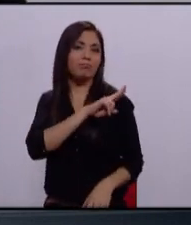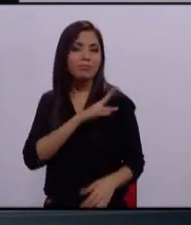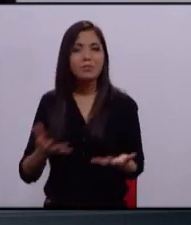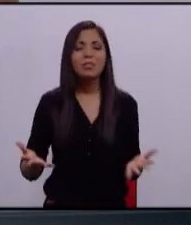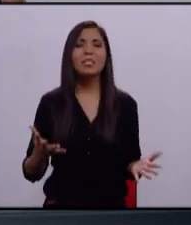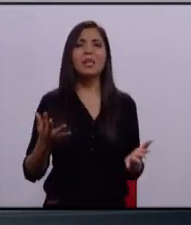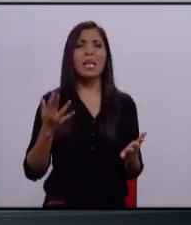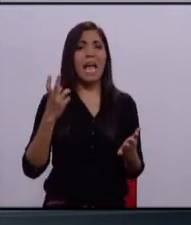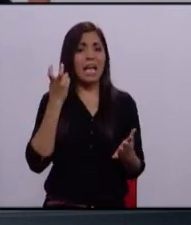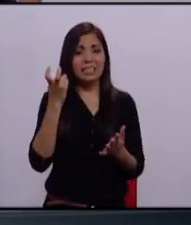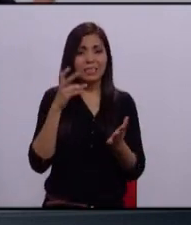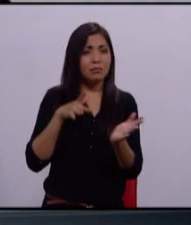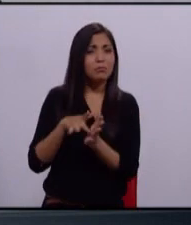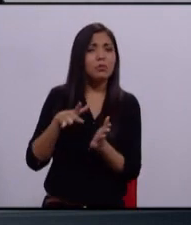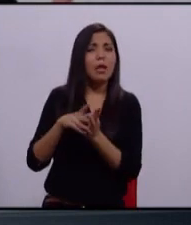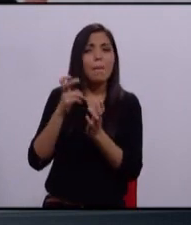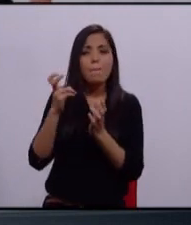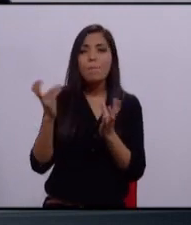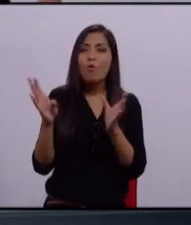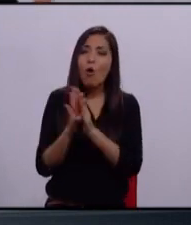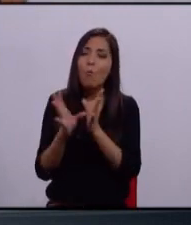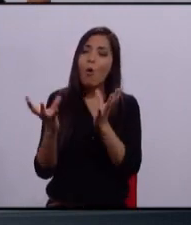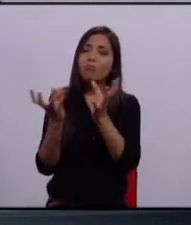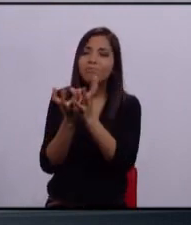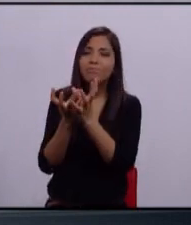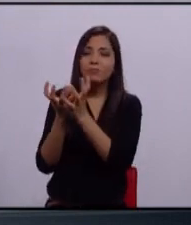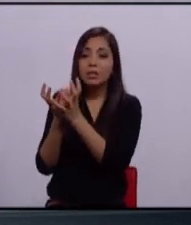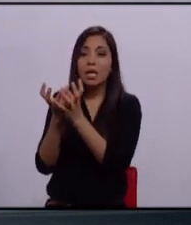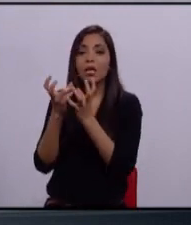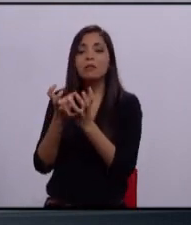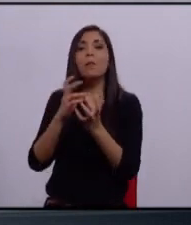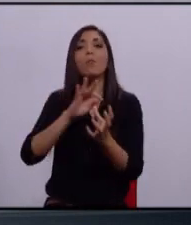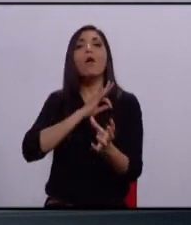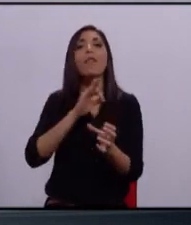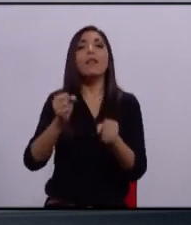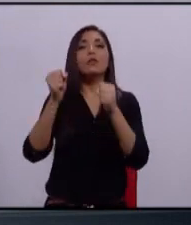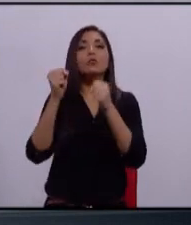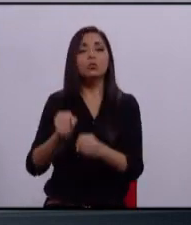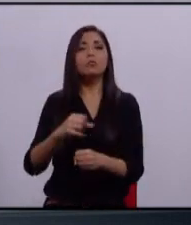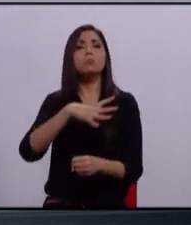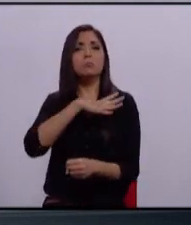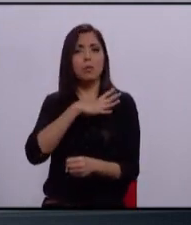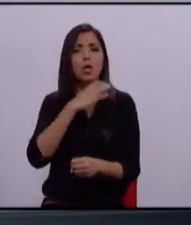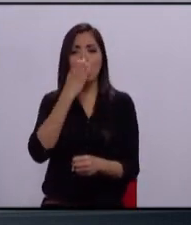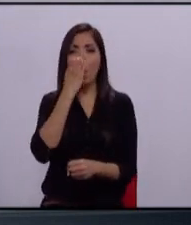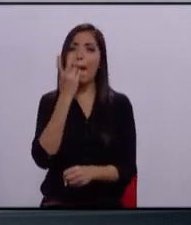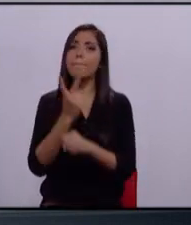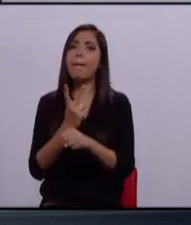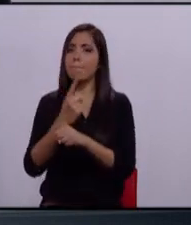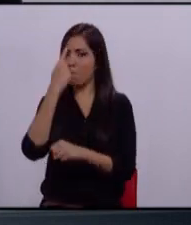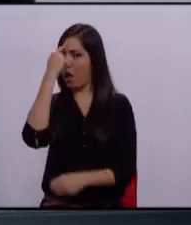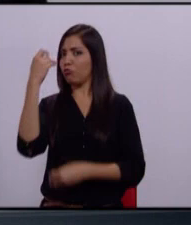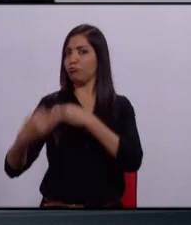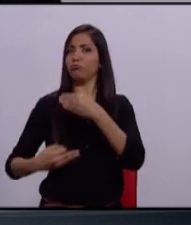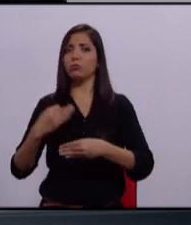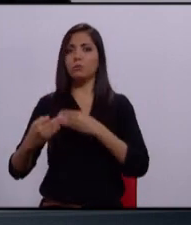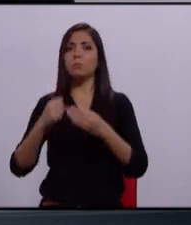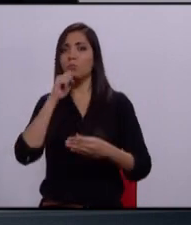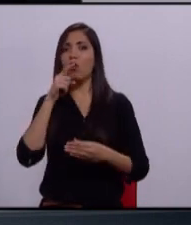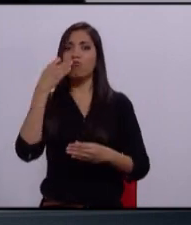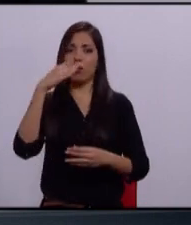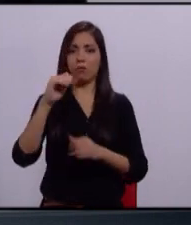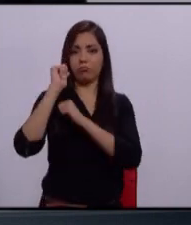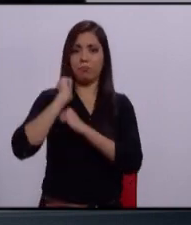esos van agrupando en programas sociales que van generando seguridad. Hay un programa de prepa para todos que lo estamos proponiendo nosotros,